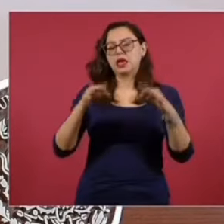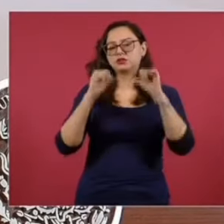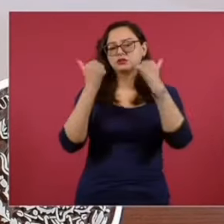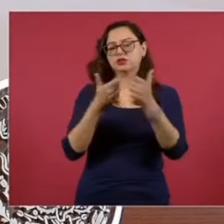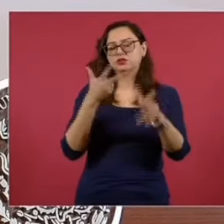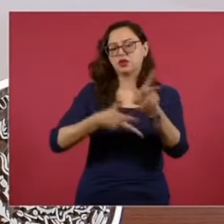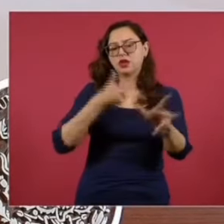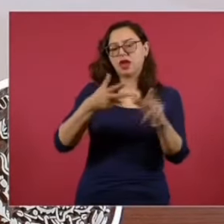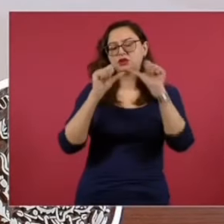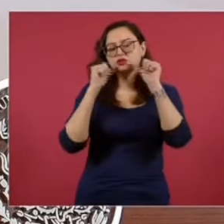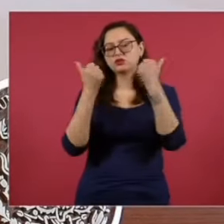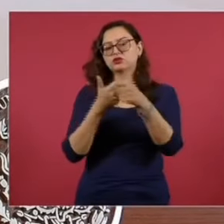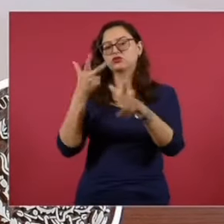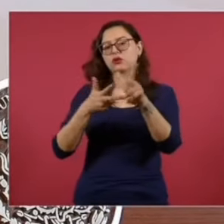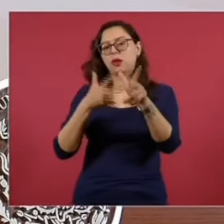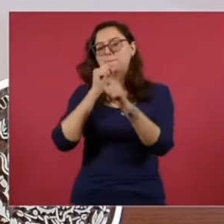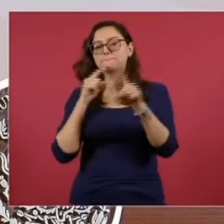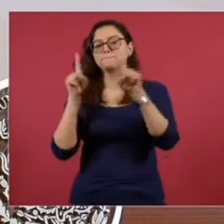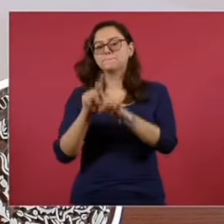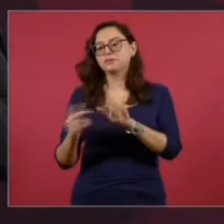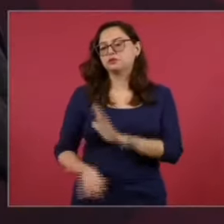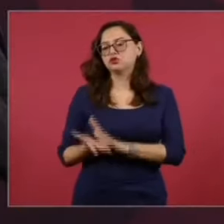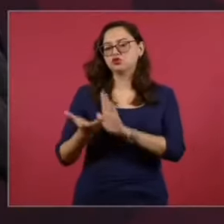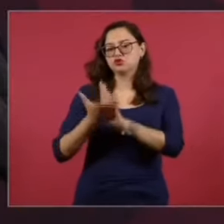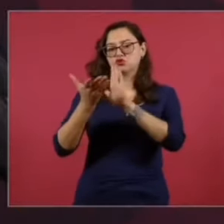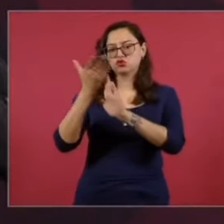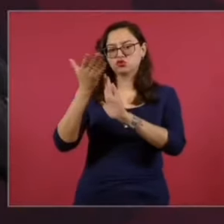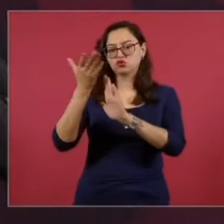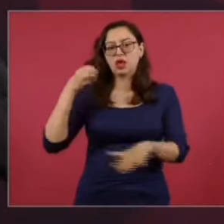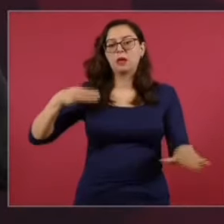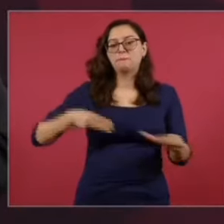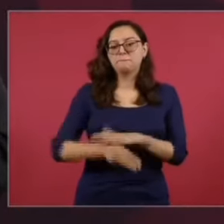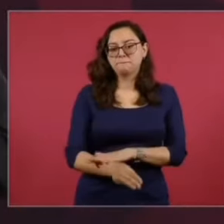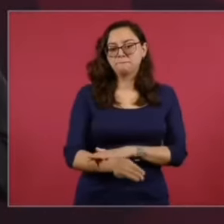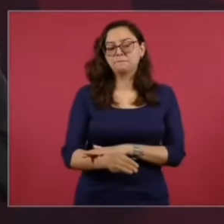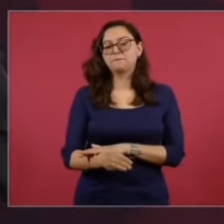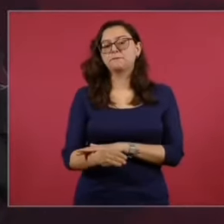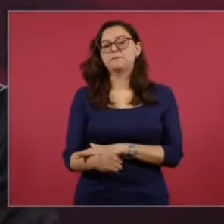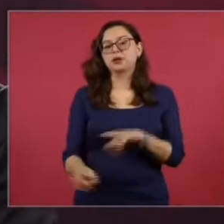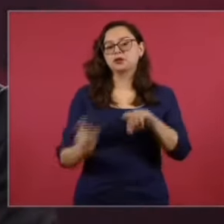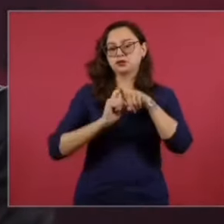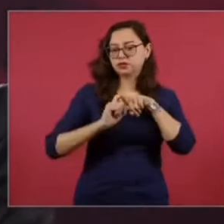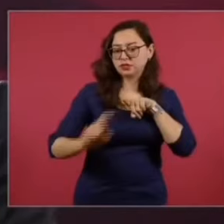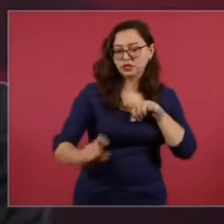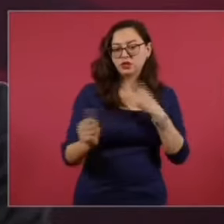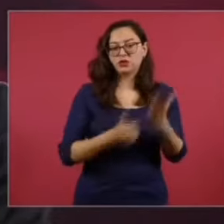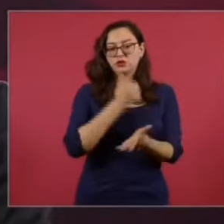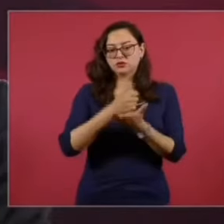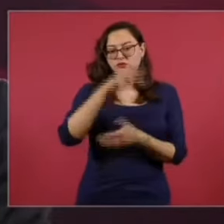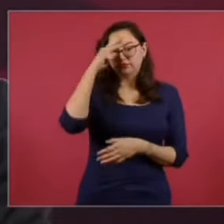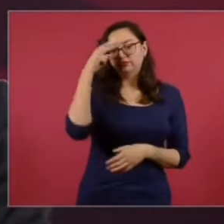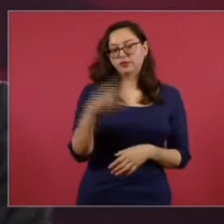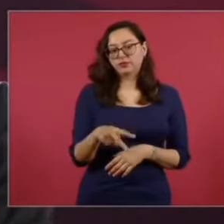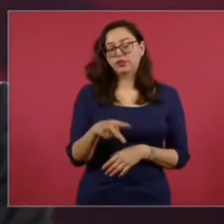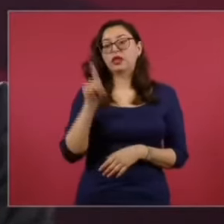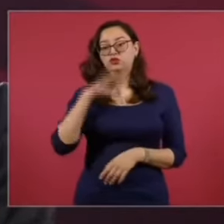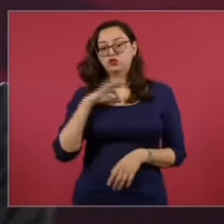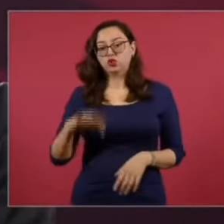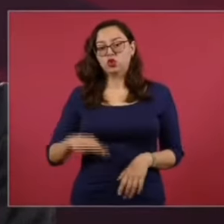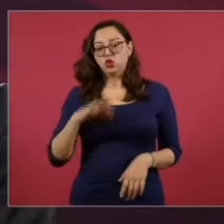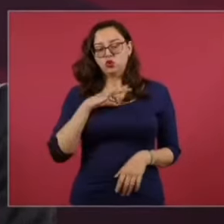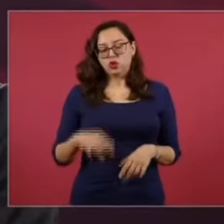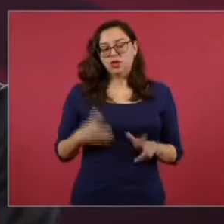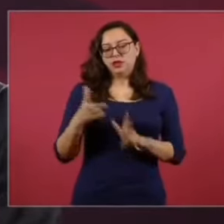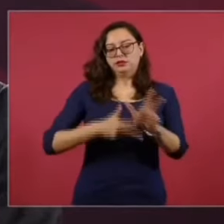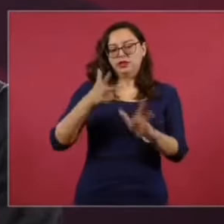Mexicana de Ferrocarriles y la Cámara de la Industria de la Construcción, del Metro y Tren Ligero de la Ciudad de México, del Tren El Insurgente, del Tren Maya y del